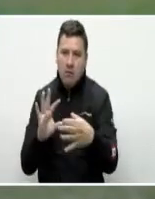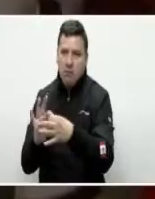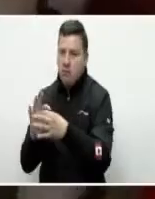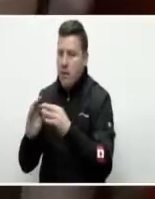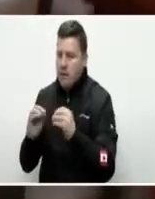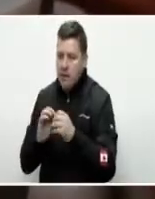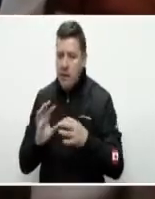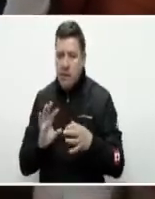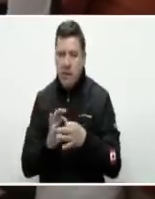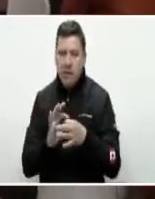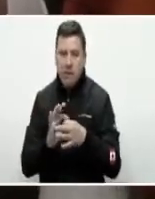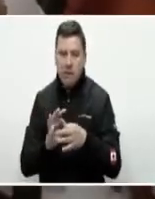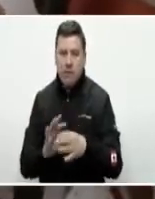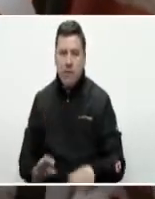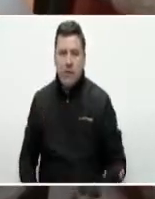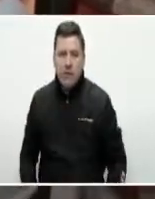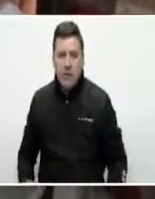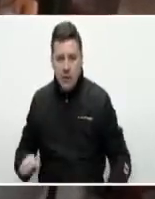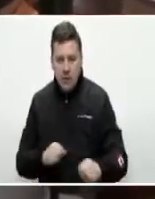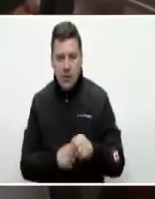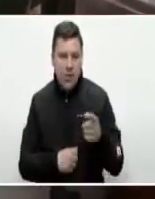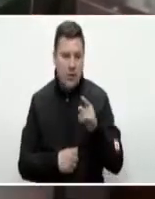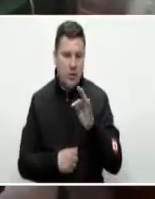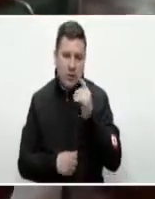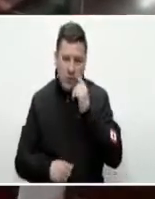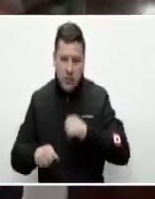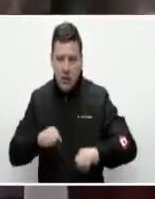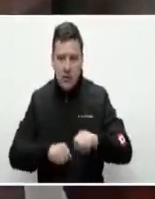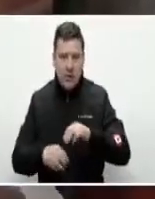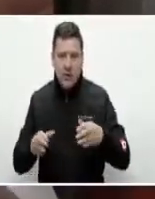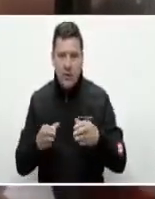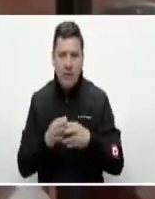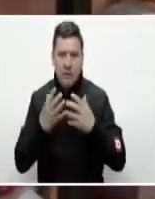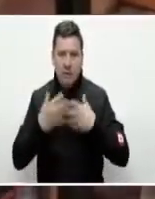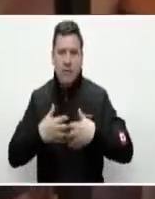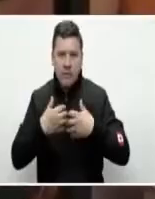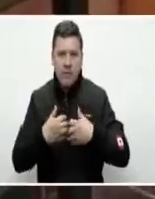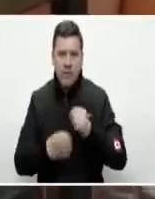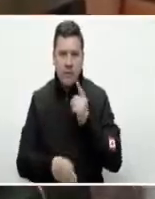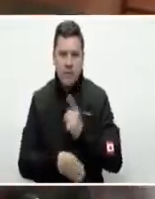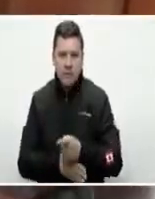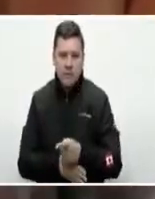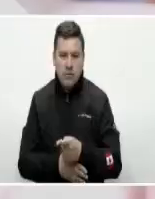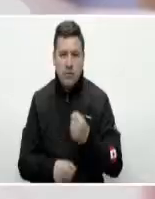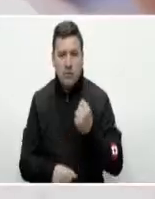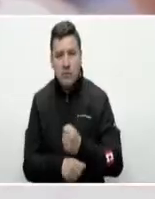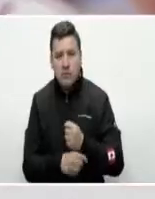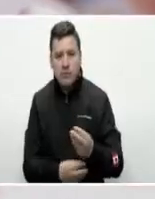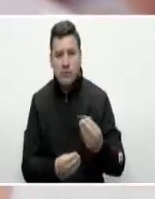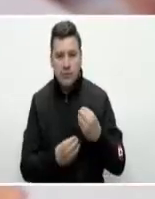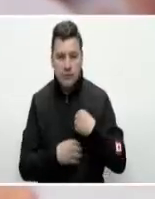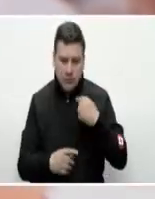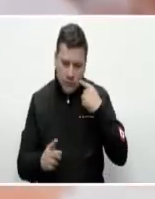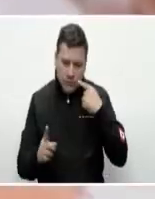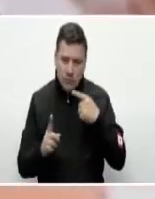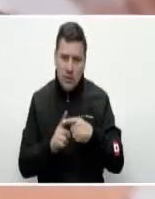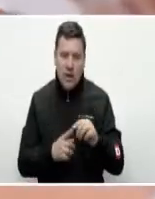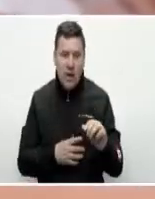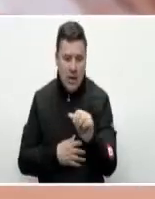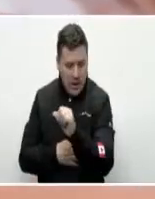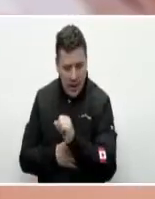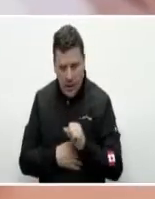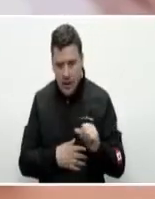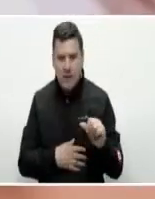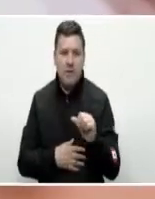cada vez más Multiasego Guachetá como una empresa que ofrece trabajo a la región específicamente a las mujeres